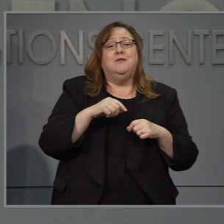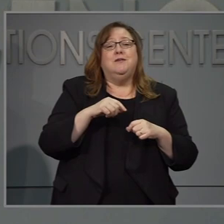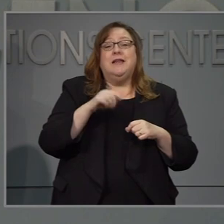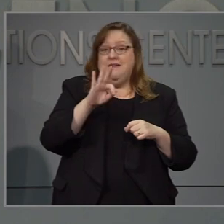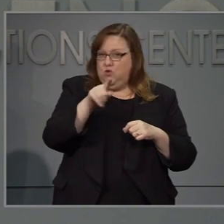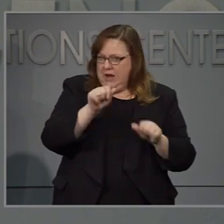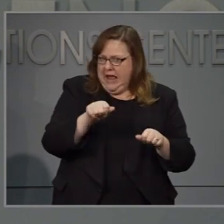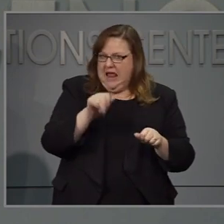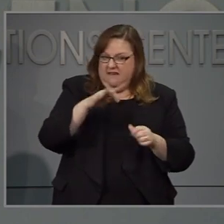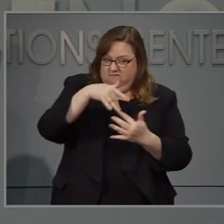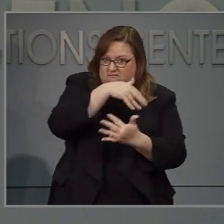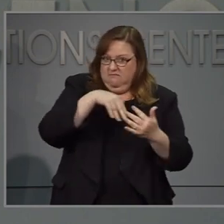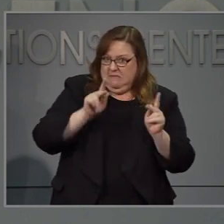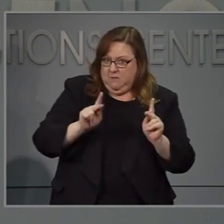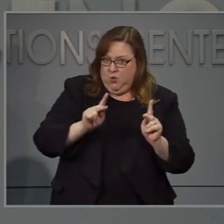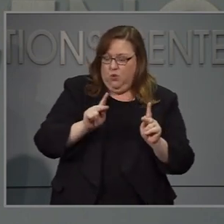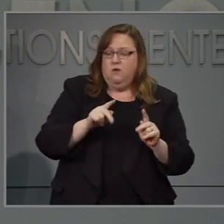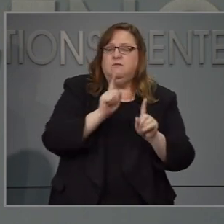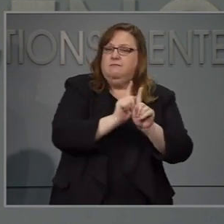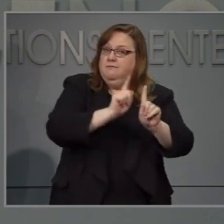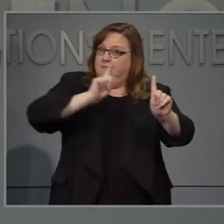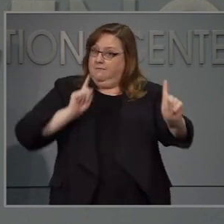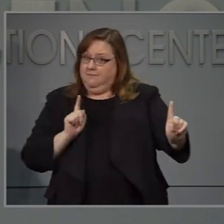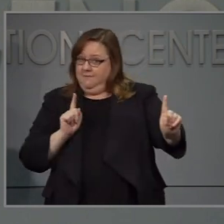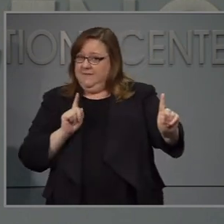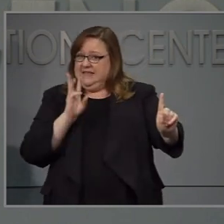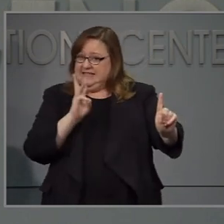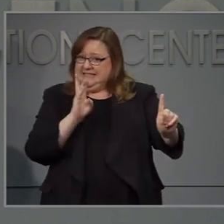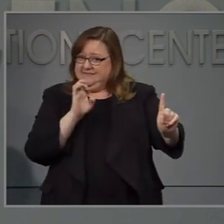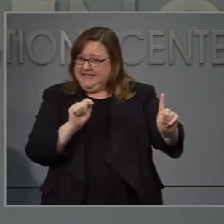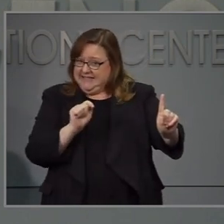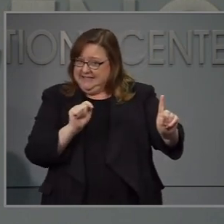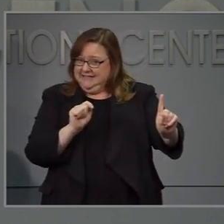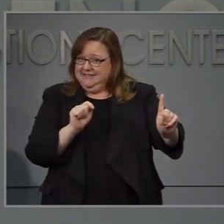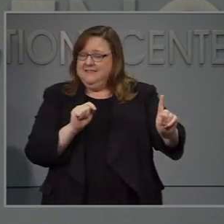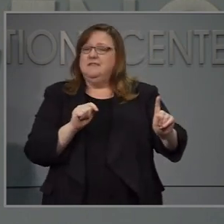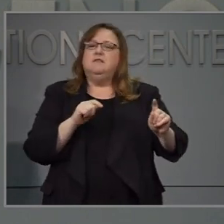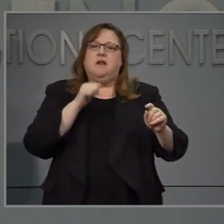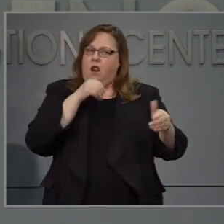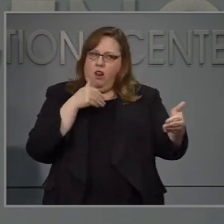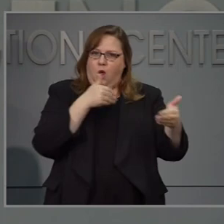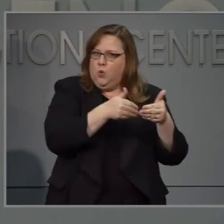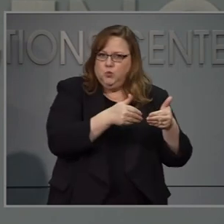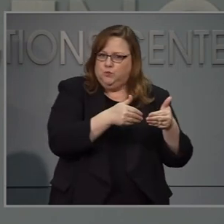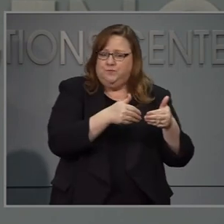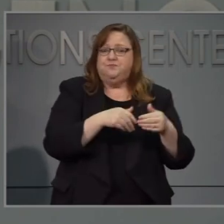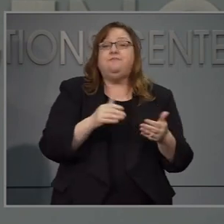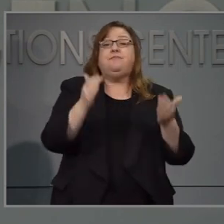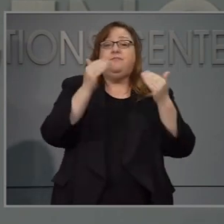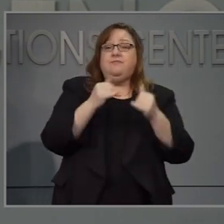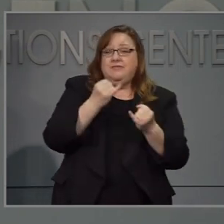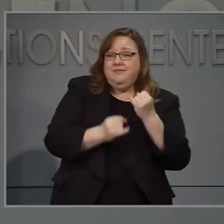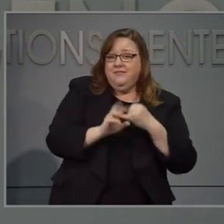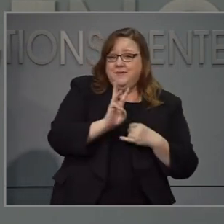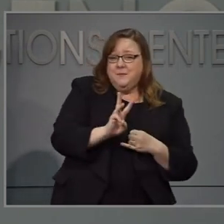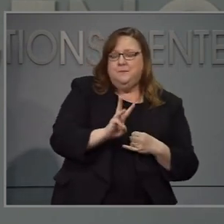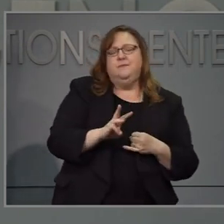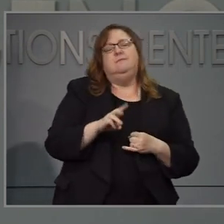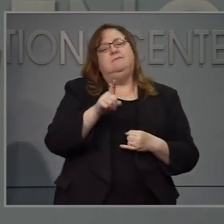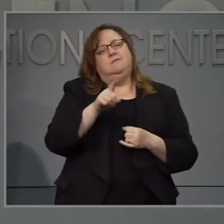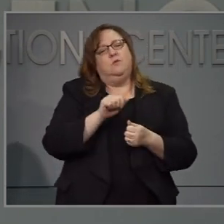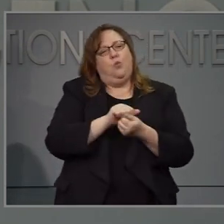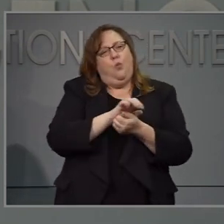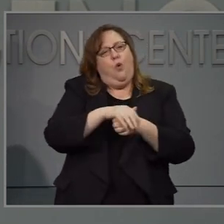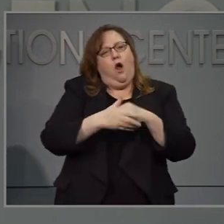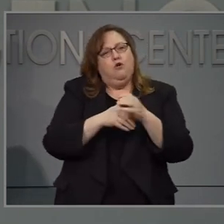distanciarse a seis pies y evitar el contacto cercano y lavarse las manos frecuentemente con agua y sabón y jabón por lo menos durante veinte